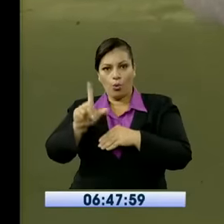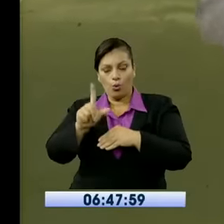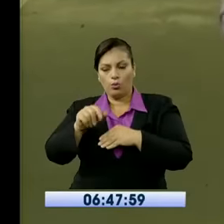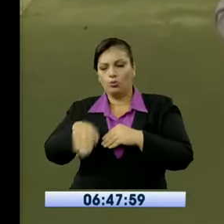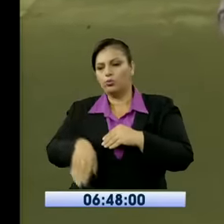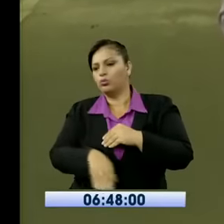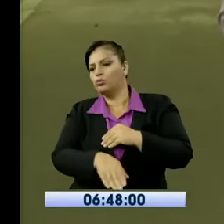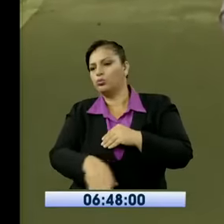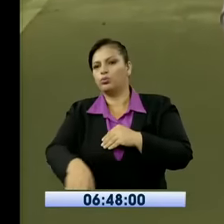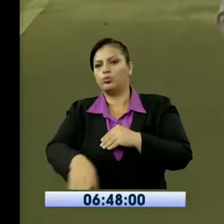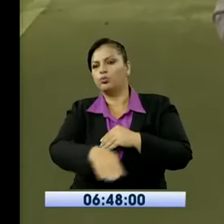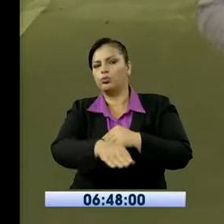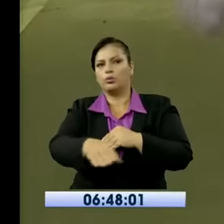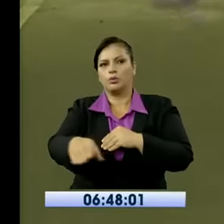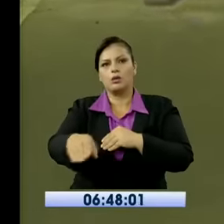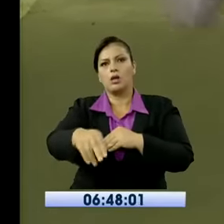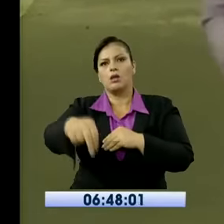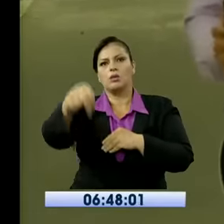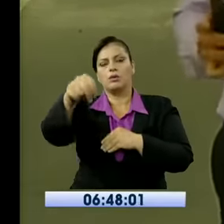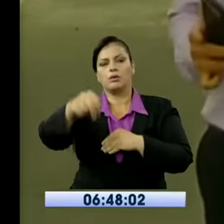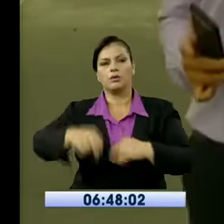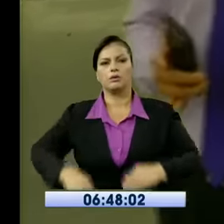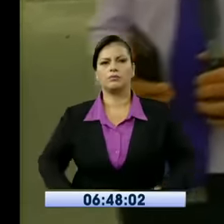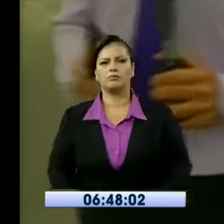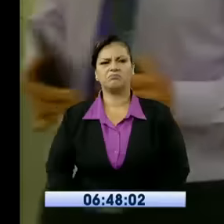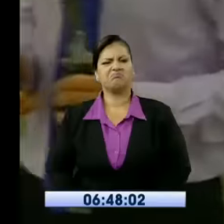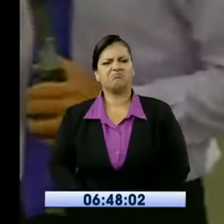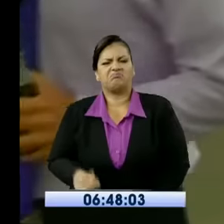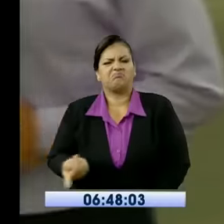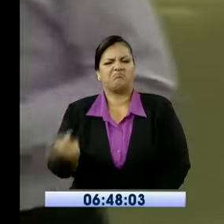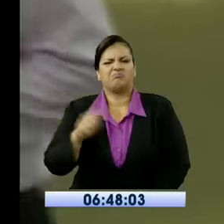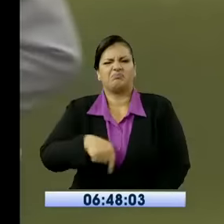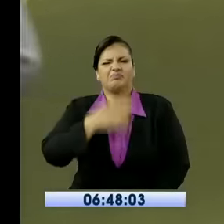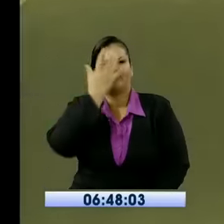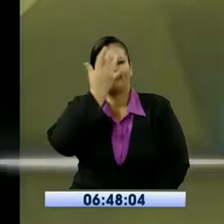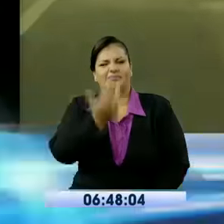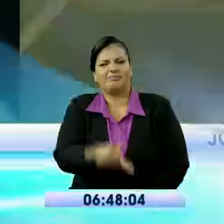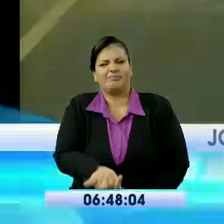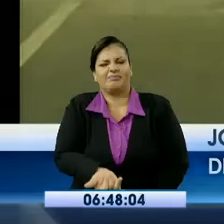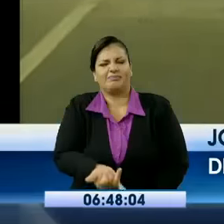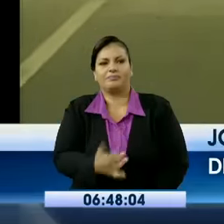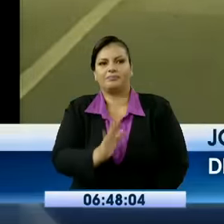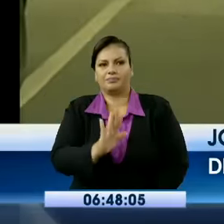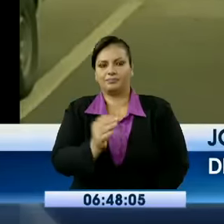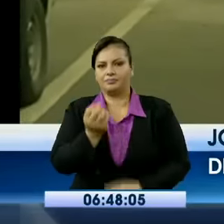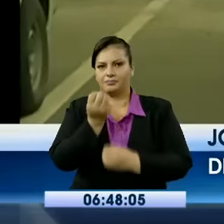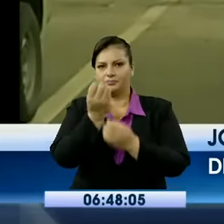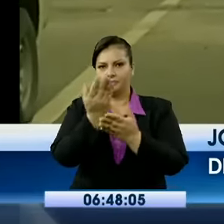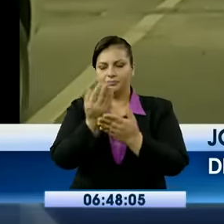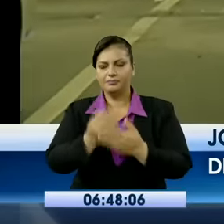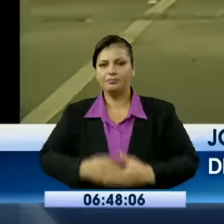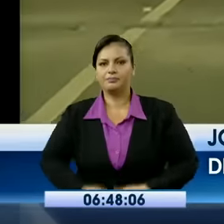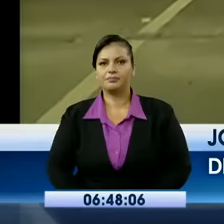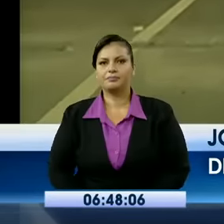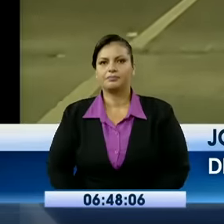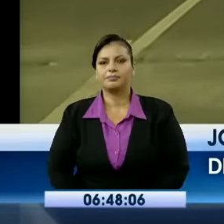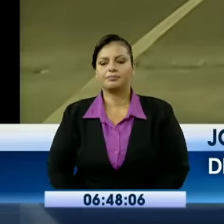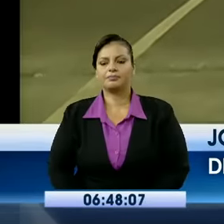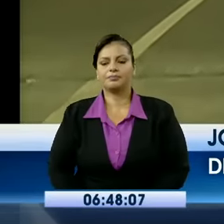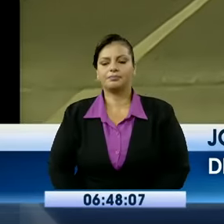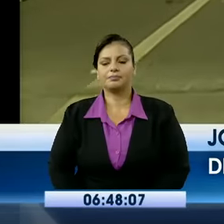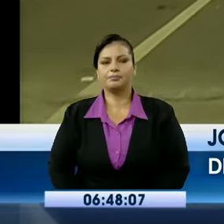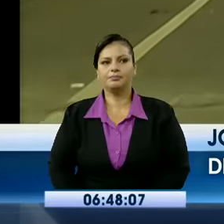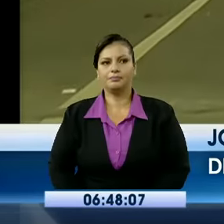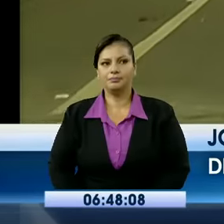sector de Tres Bocas, digamos. ¿Por qué hemos venido a este lugar? Pues, ante la molestia, ante el enojo de decenas de